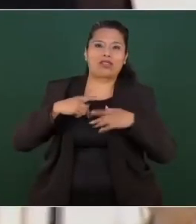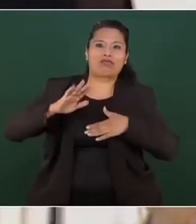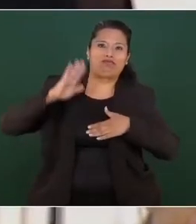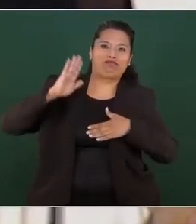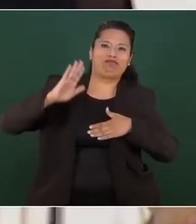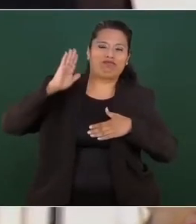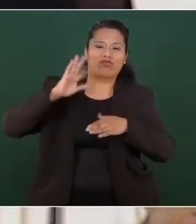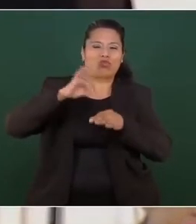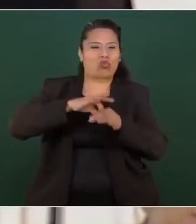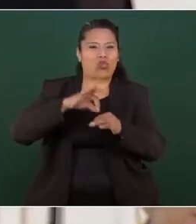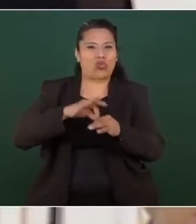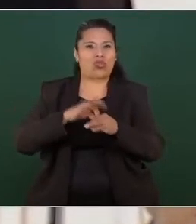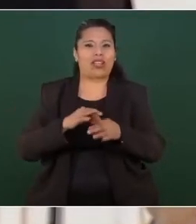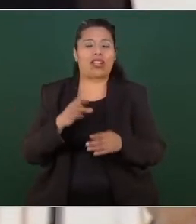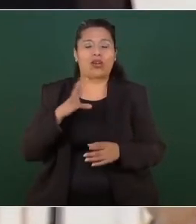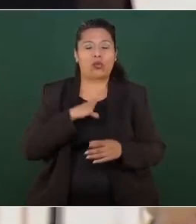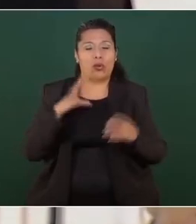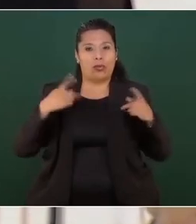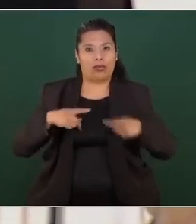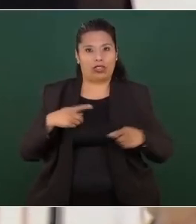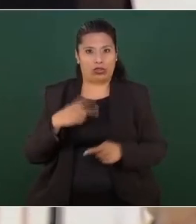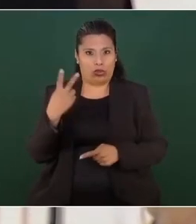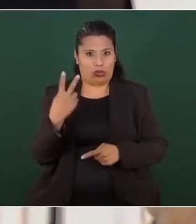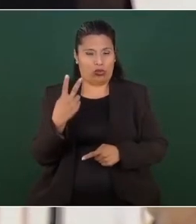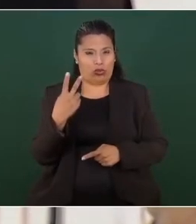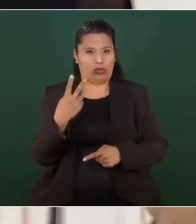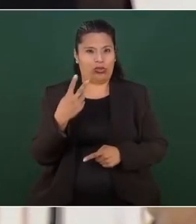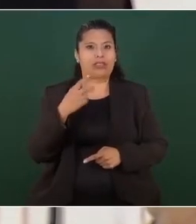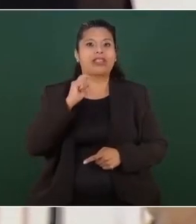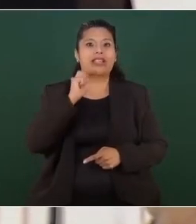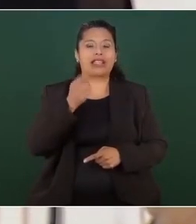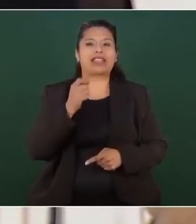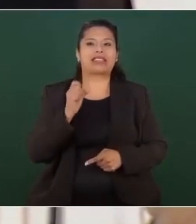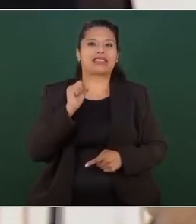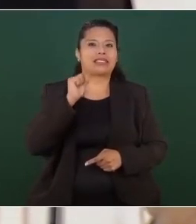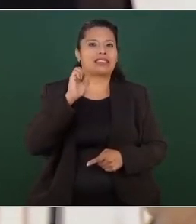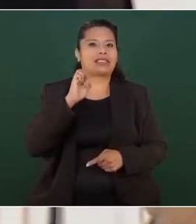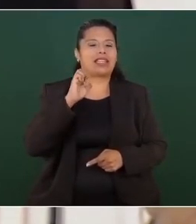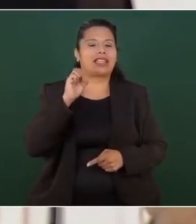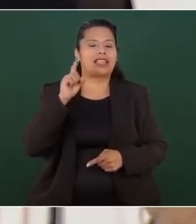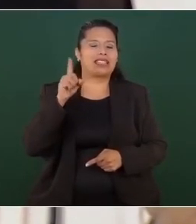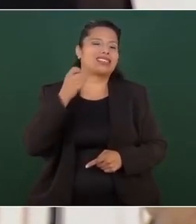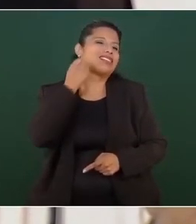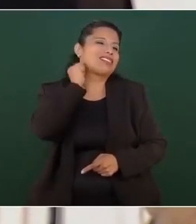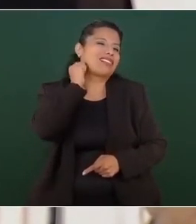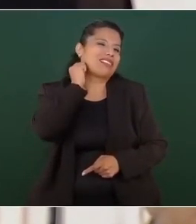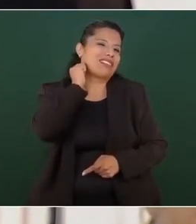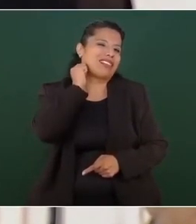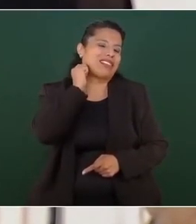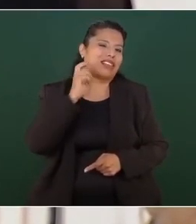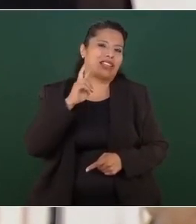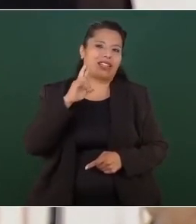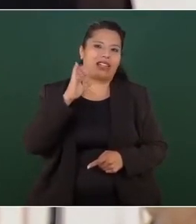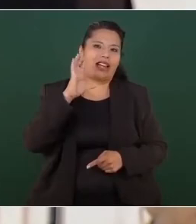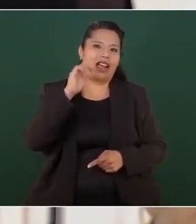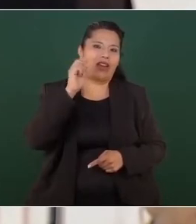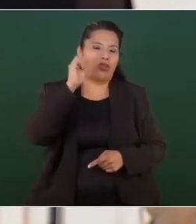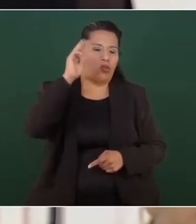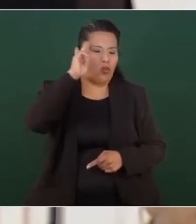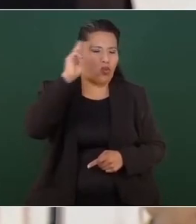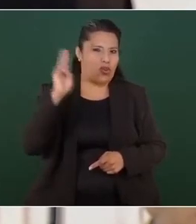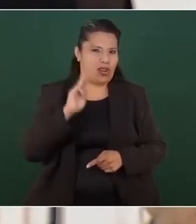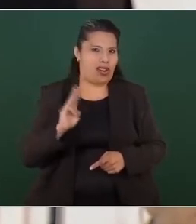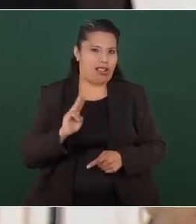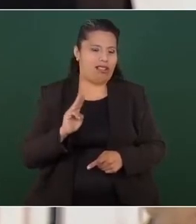Una de esas abstenciones fue la del senador Ricardo Monreal, quien también en estos días